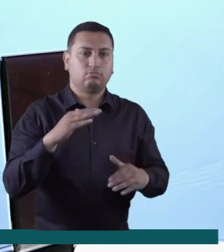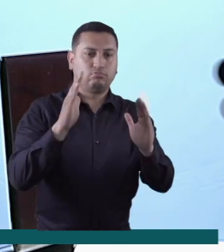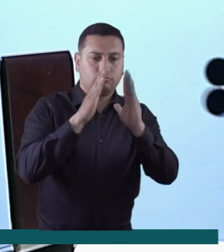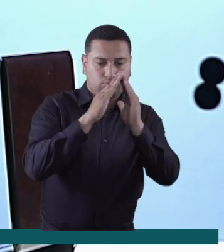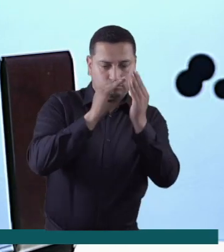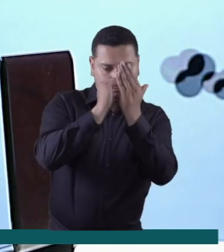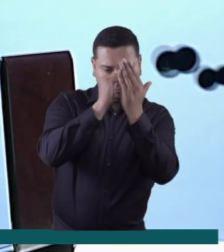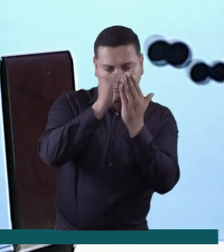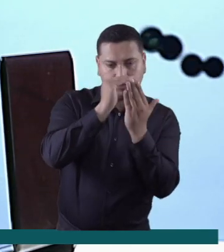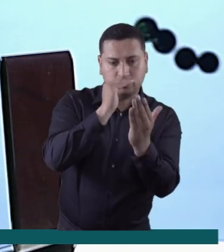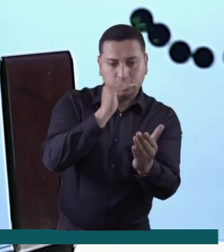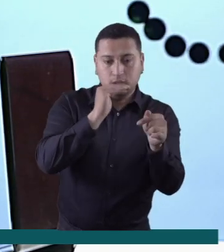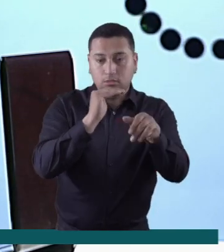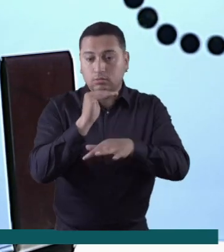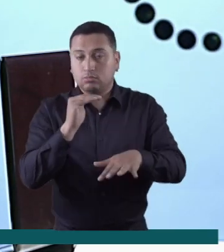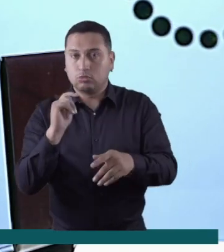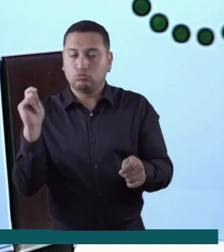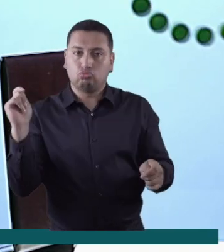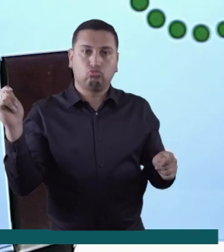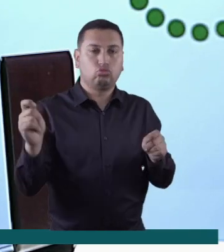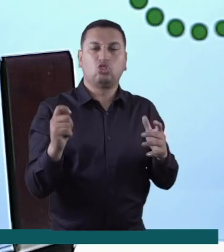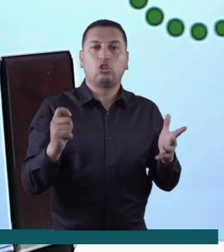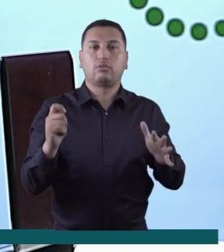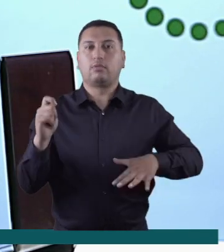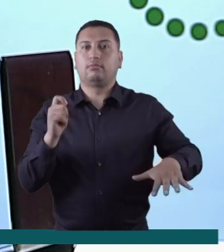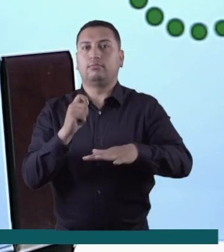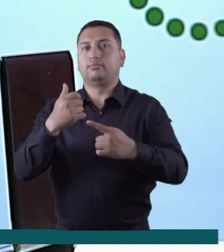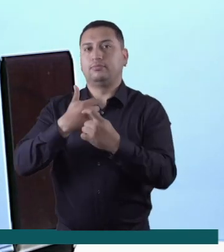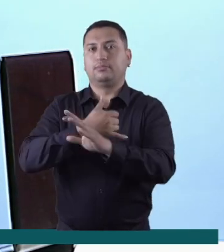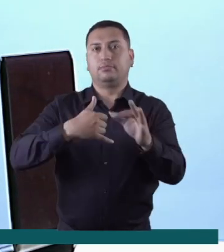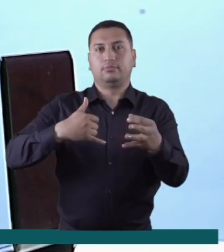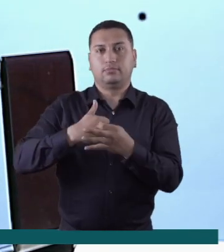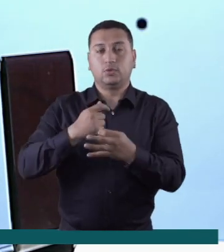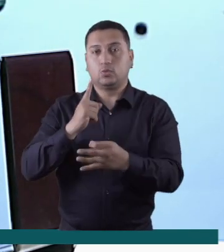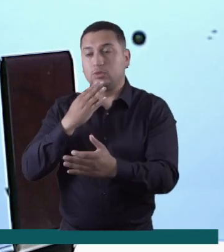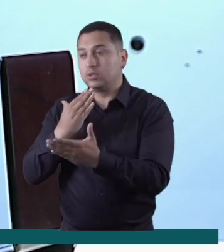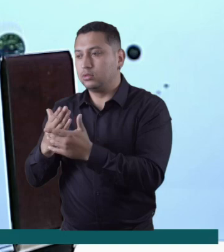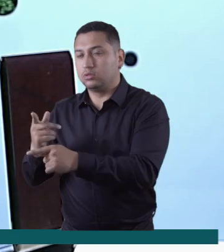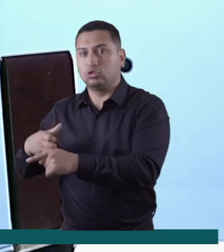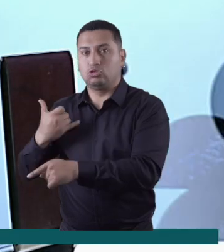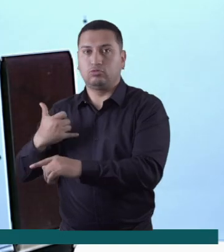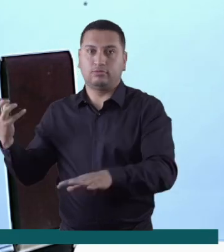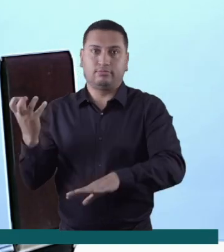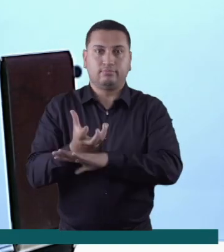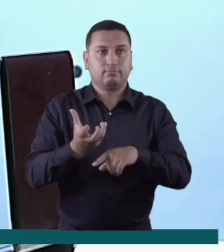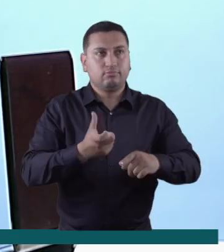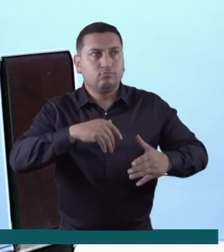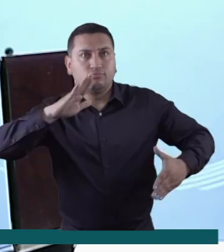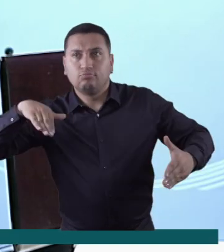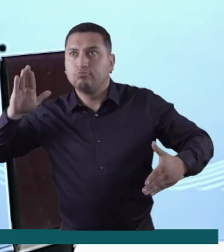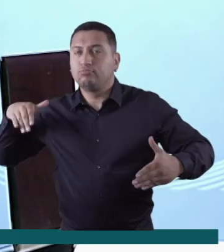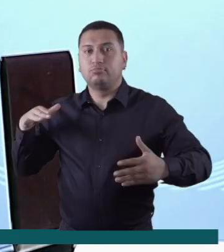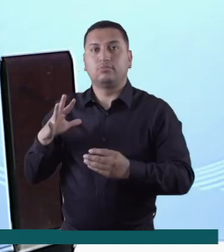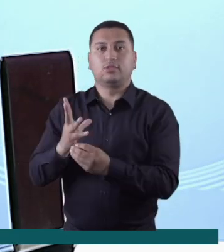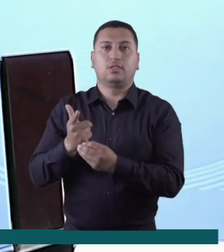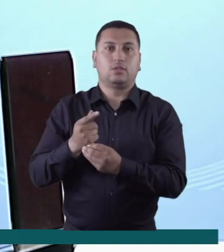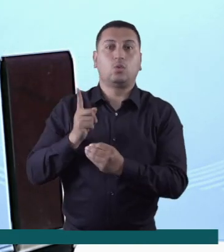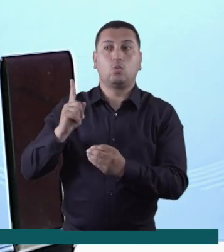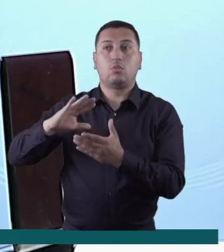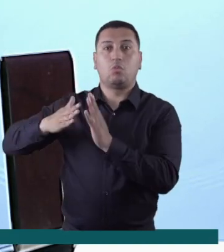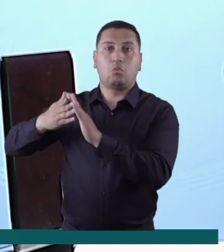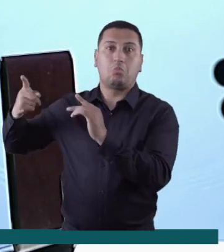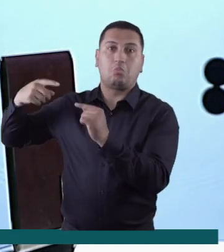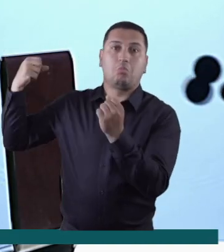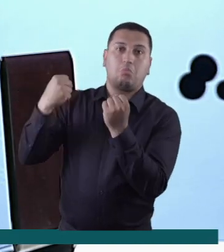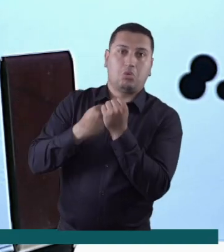Calles y fachadas de San José del Guaviare lucen una nueva cara, gracias al trabajo de algunos jóvenes que las transforman en murales artísticos. Esta